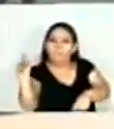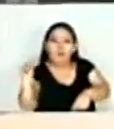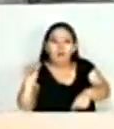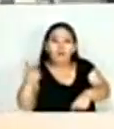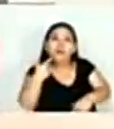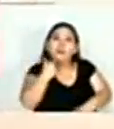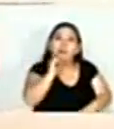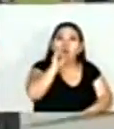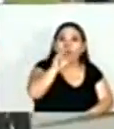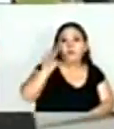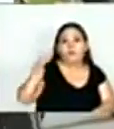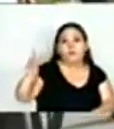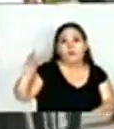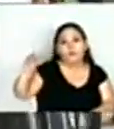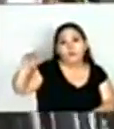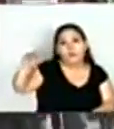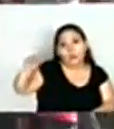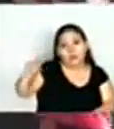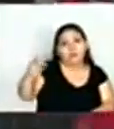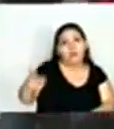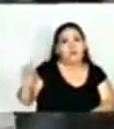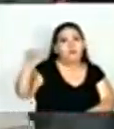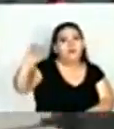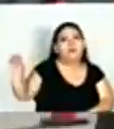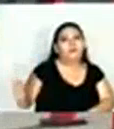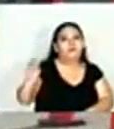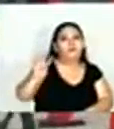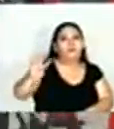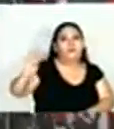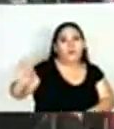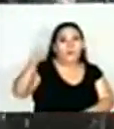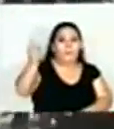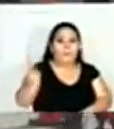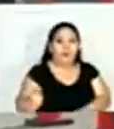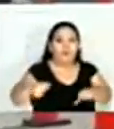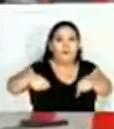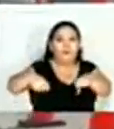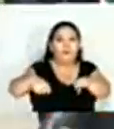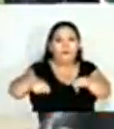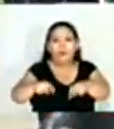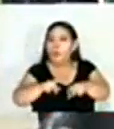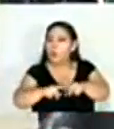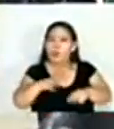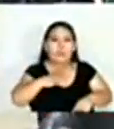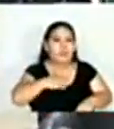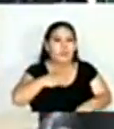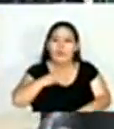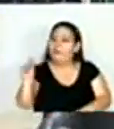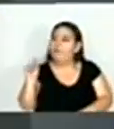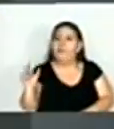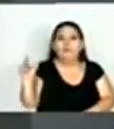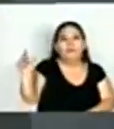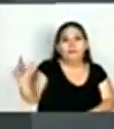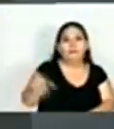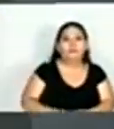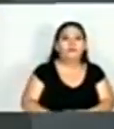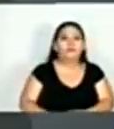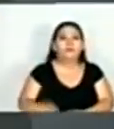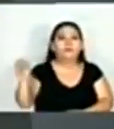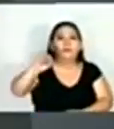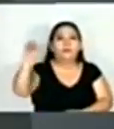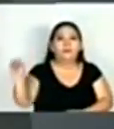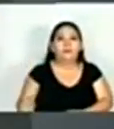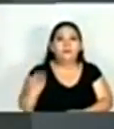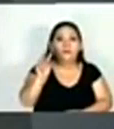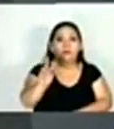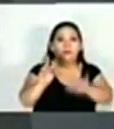Según datos del Viceministerio de Transporte, el 45% de quienes manejan las unidades no poseen licencia. Un 28%